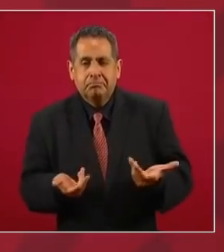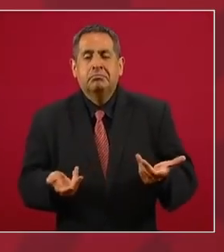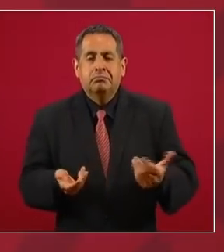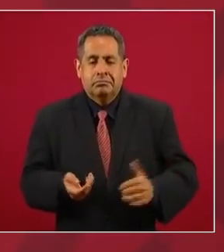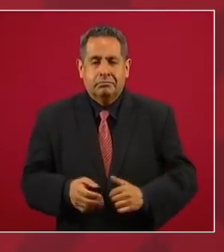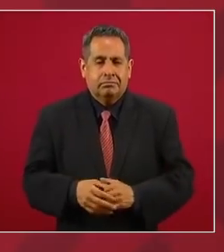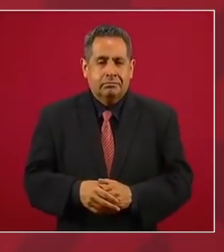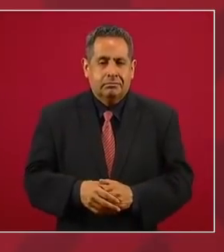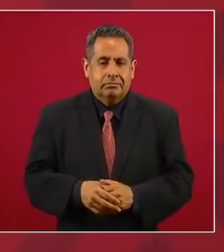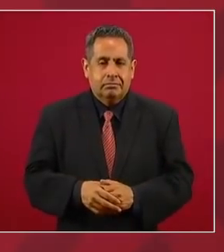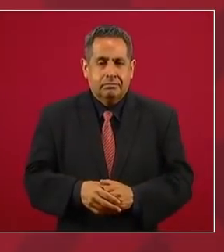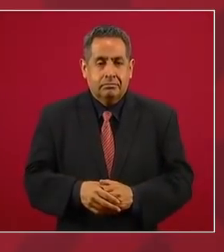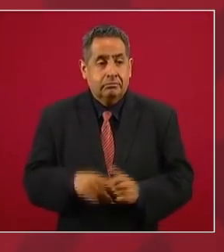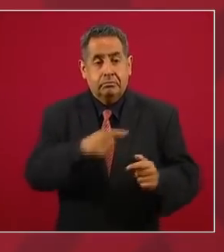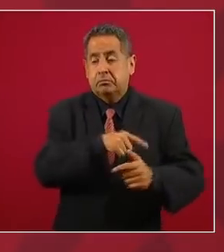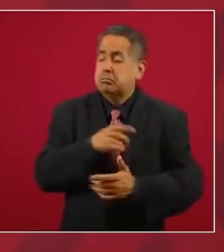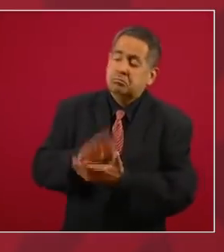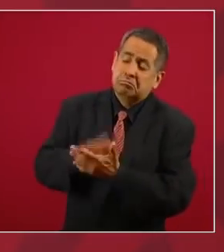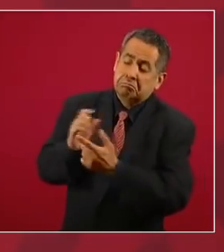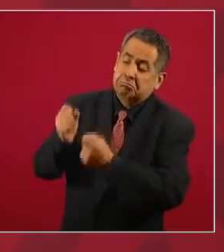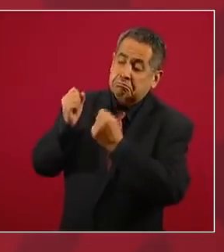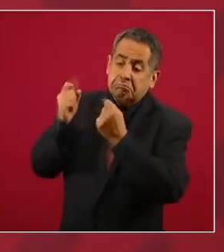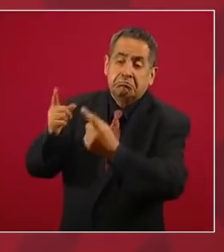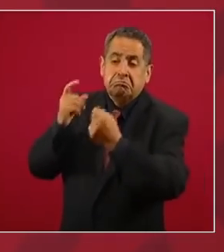Hasta elogia a Salinas.